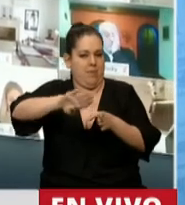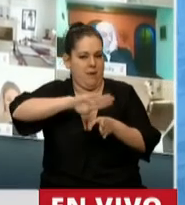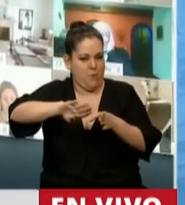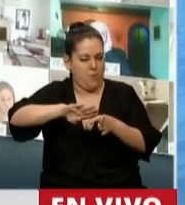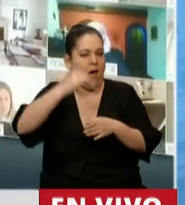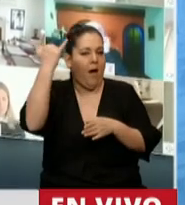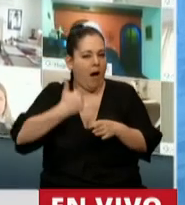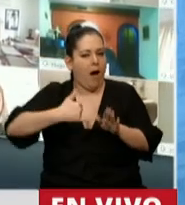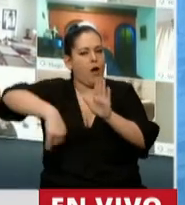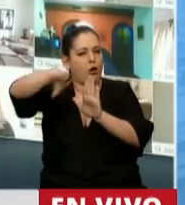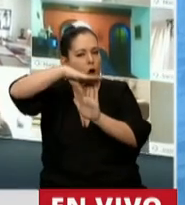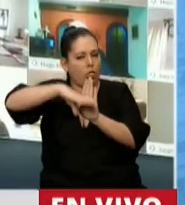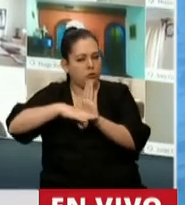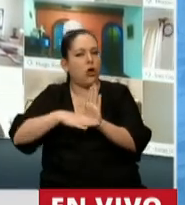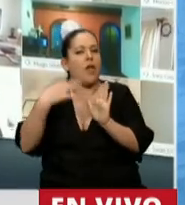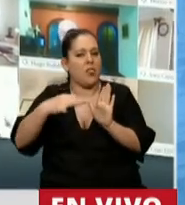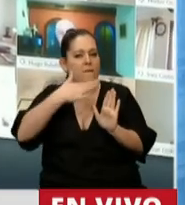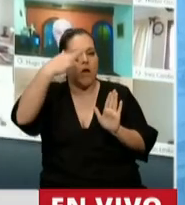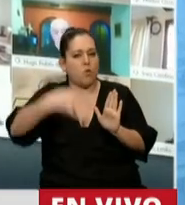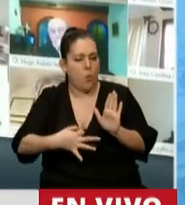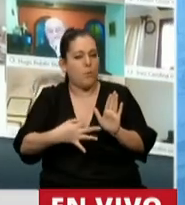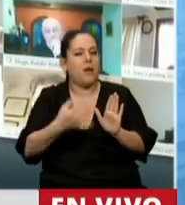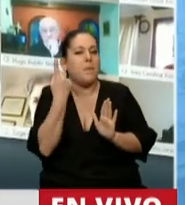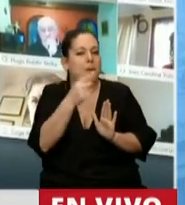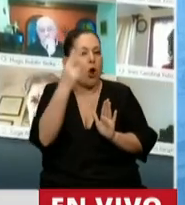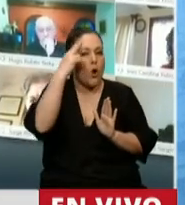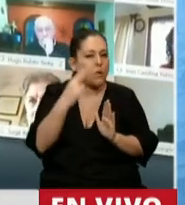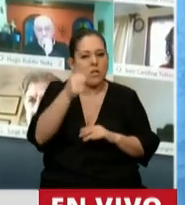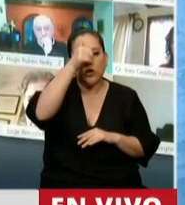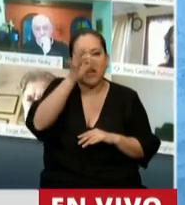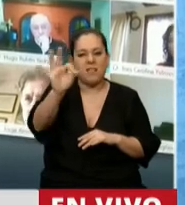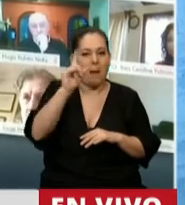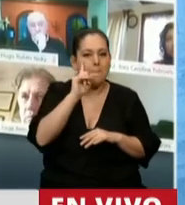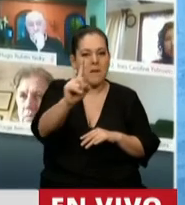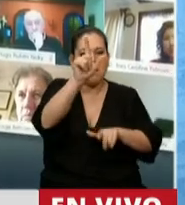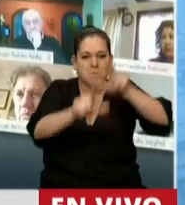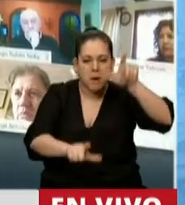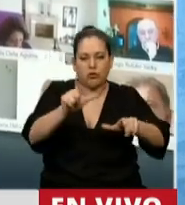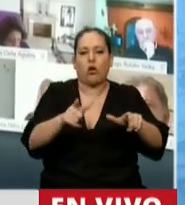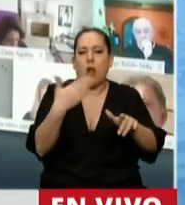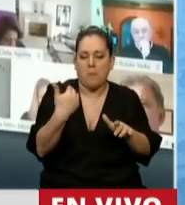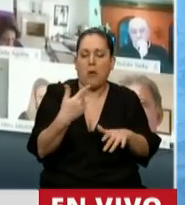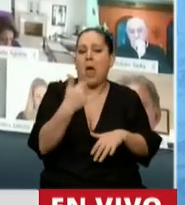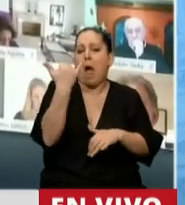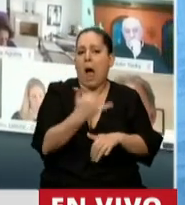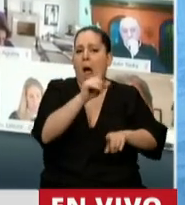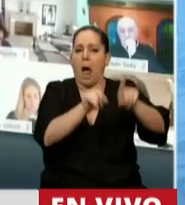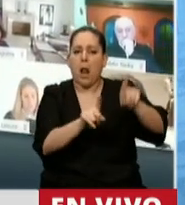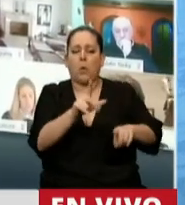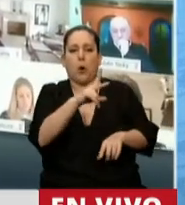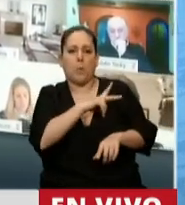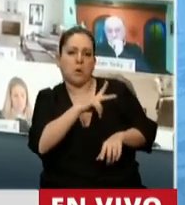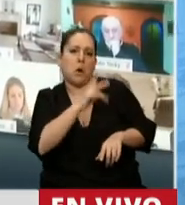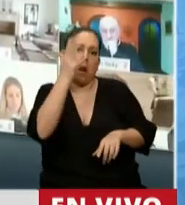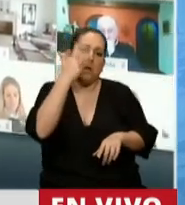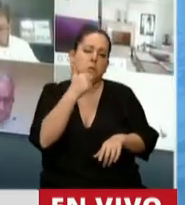de entrar en la moratoria 960.000 contribuyentes. Algunos particularizan si les gusta más